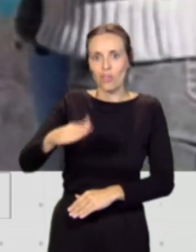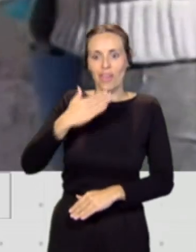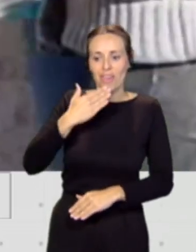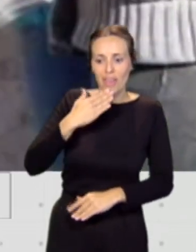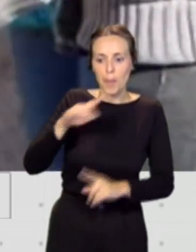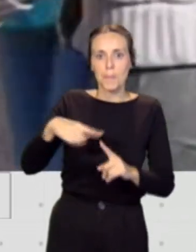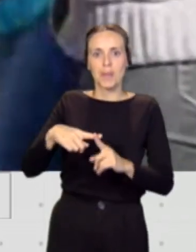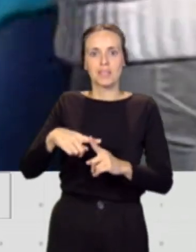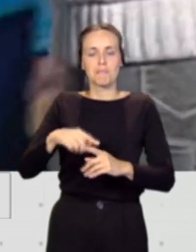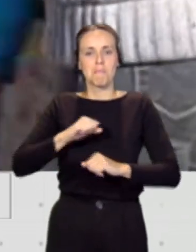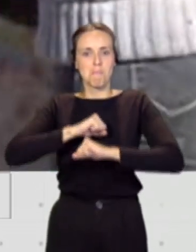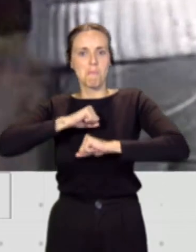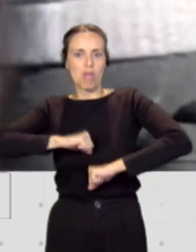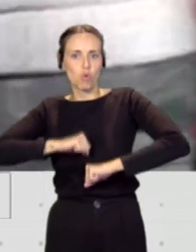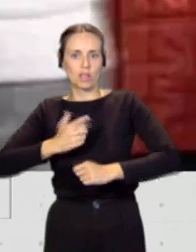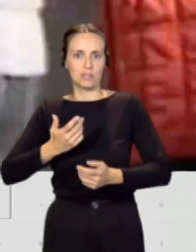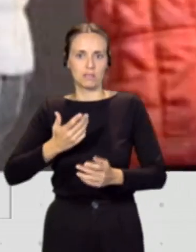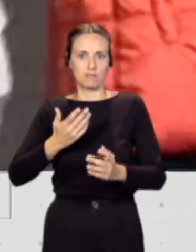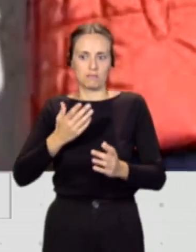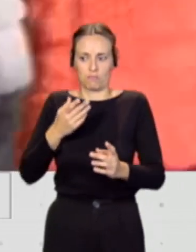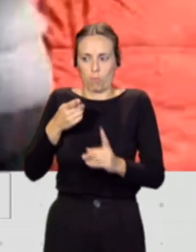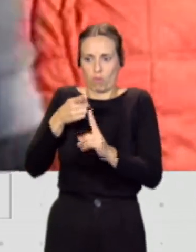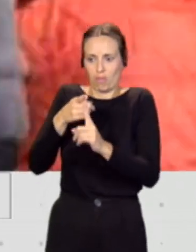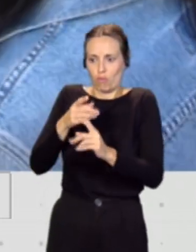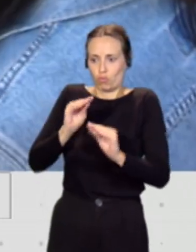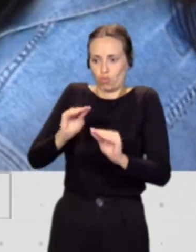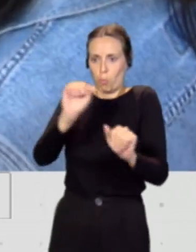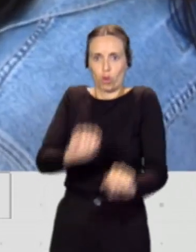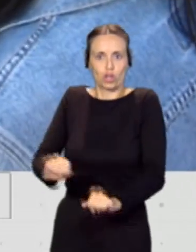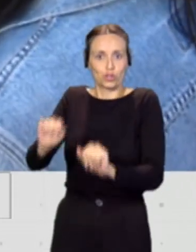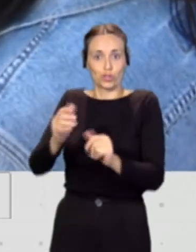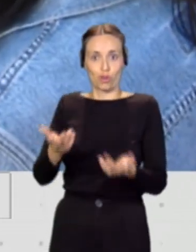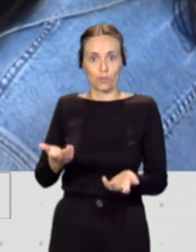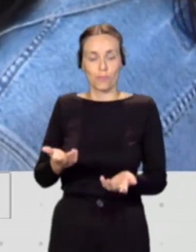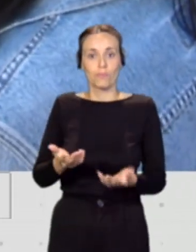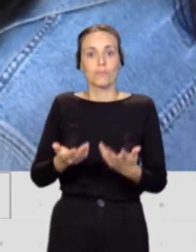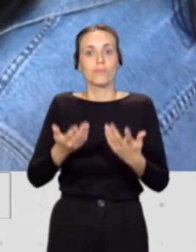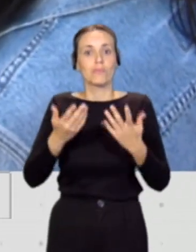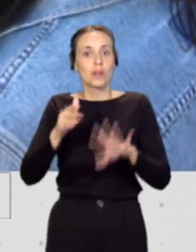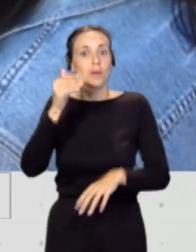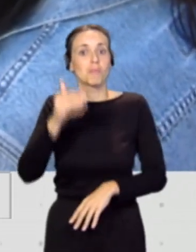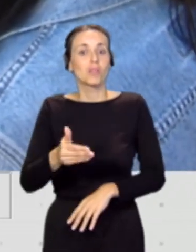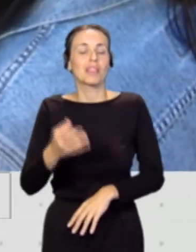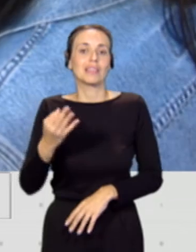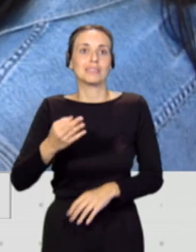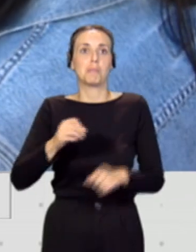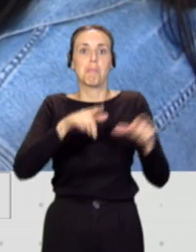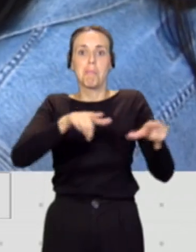en atención también a los propios derechos de los menores. Pero evidentemente es muy importante también que las plataformas